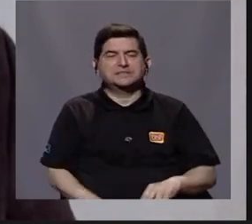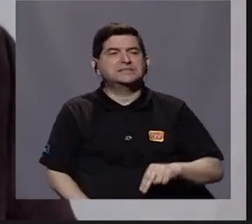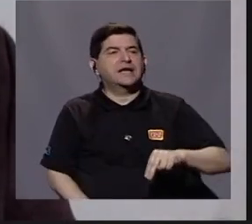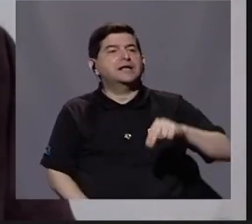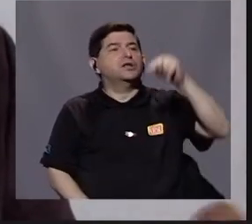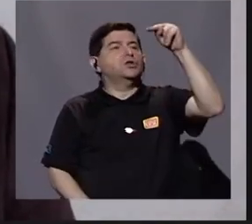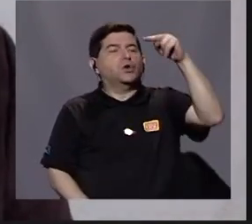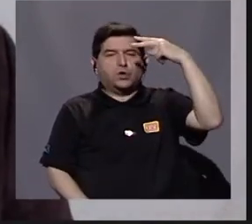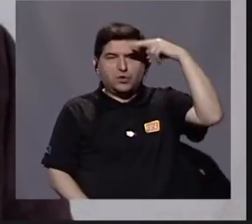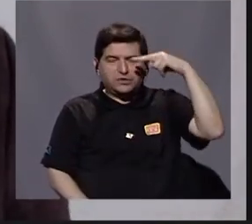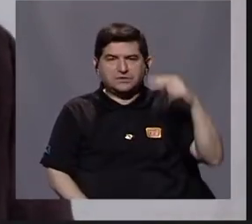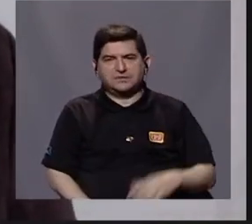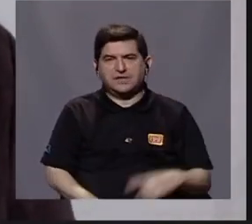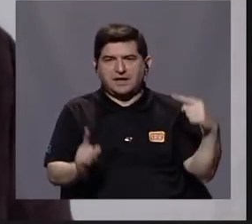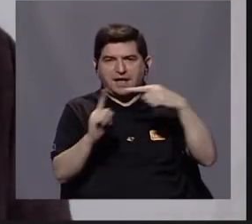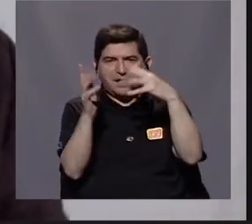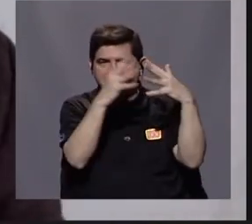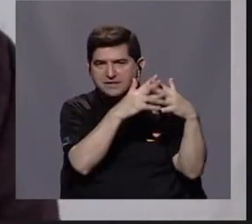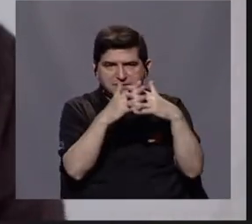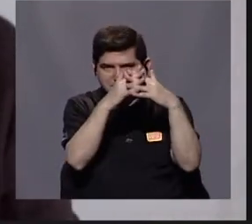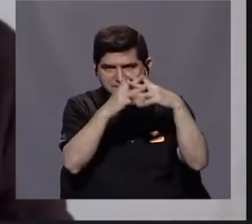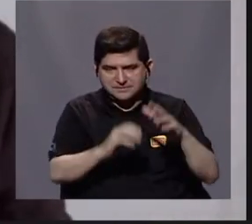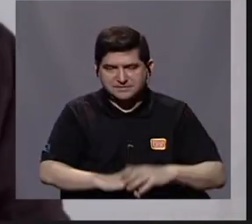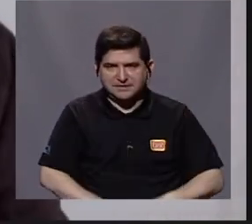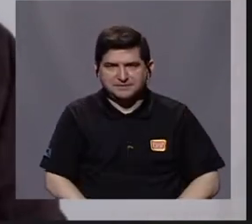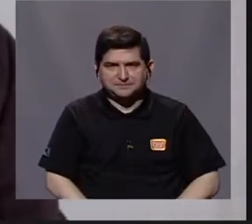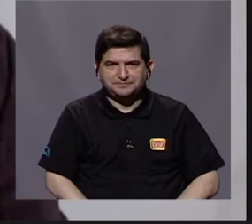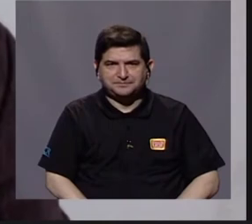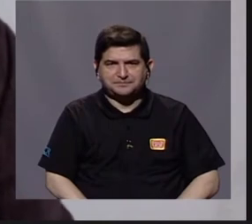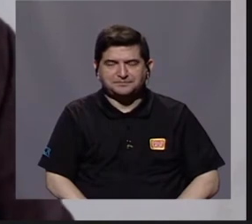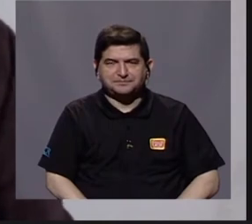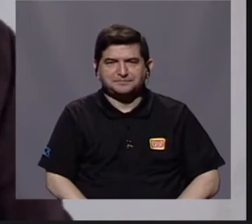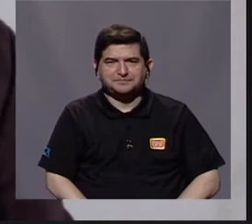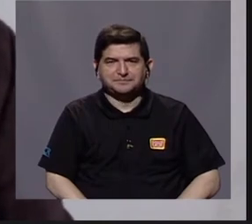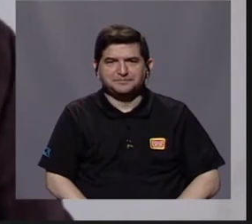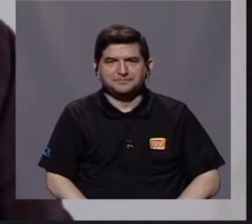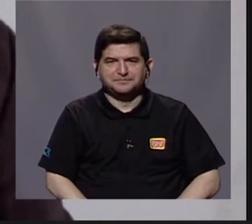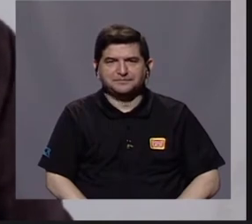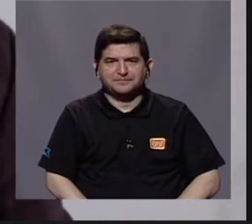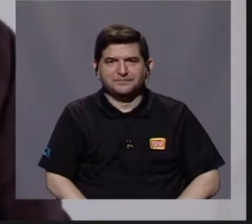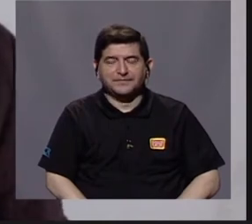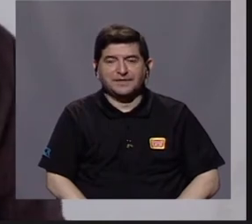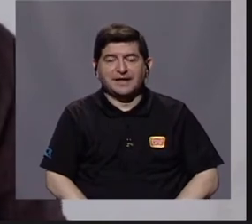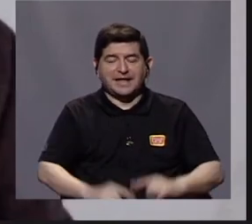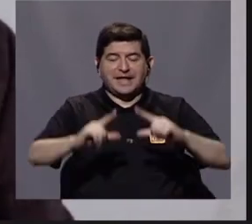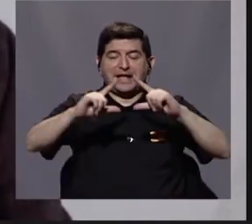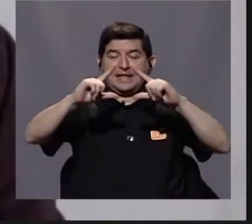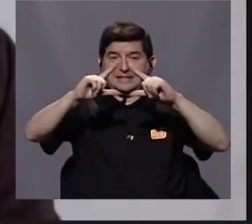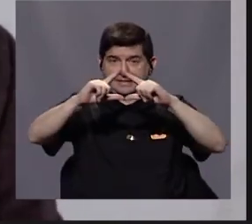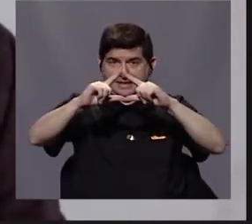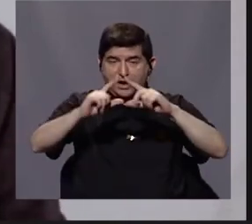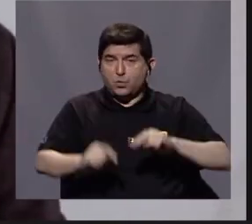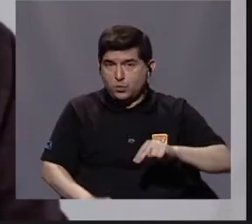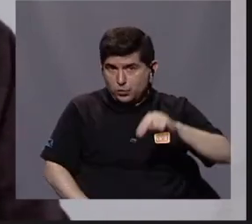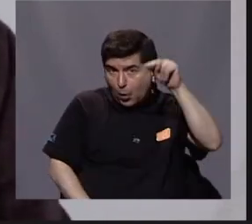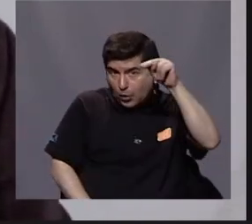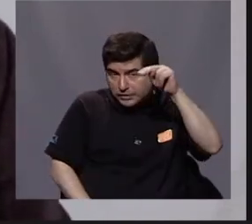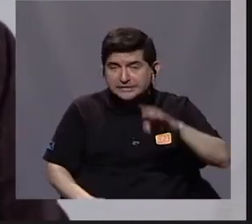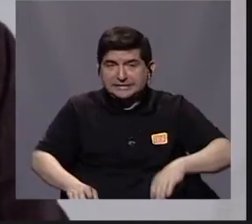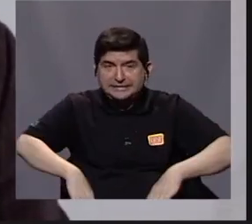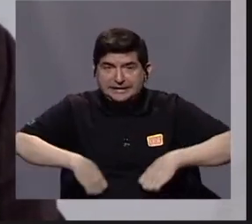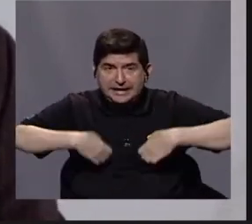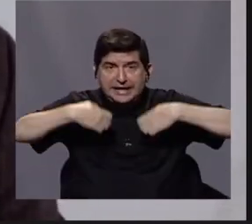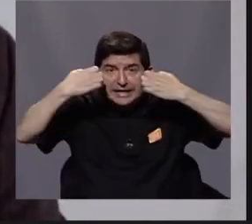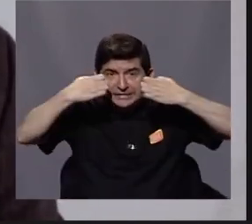México, para llegar a los Estados Unidos. Y es porque para el Triángulo del Norte existe